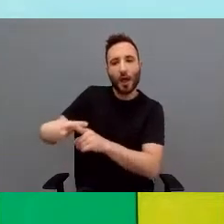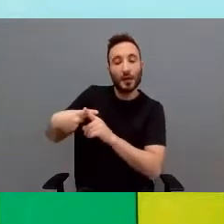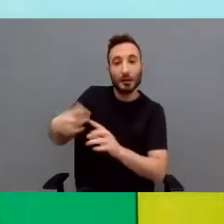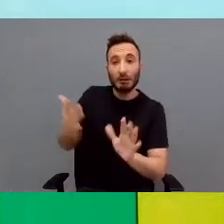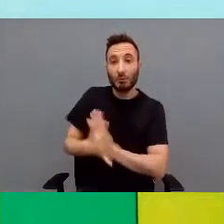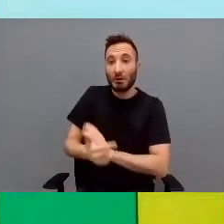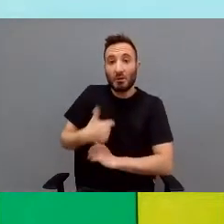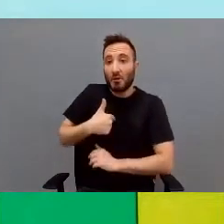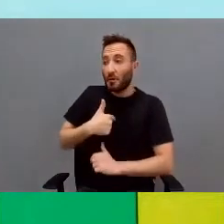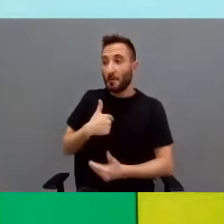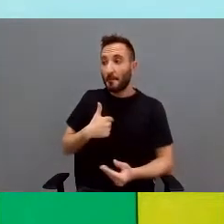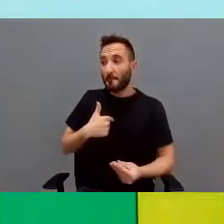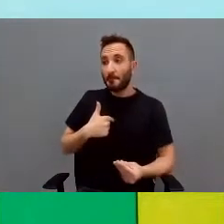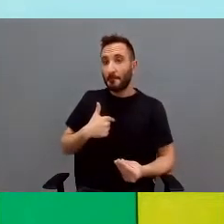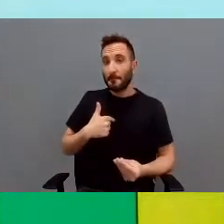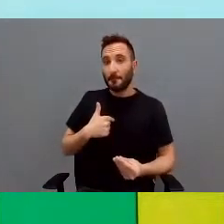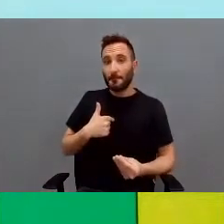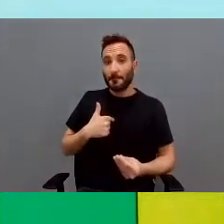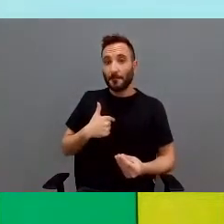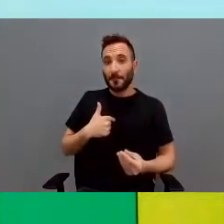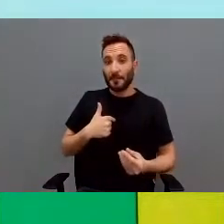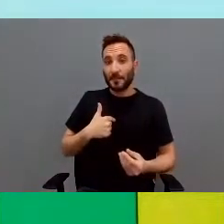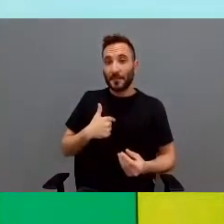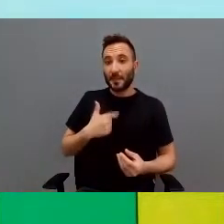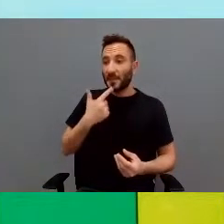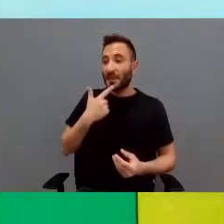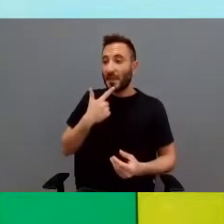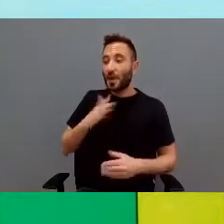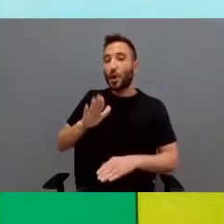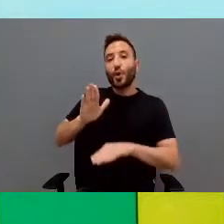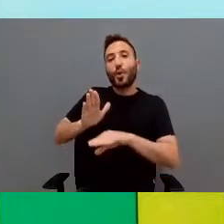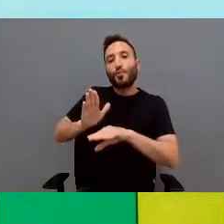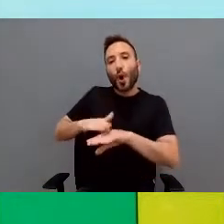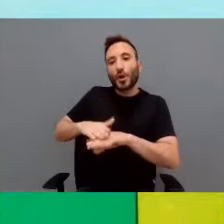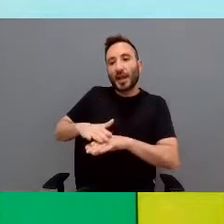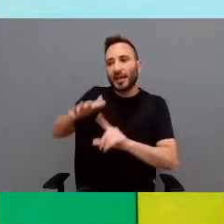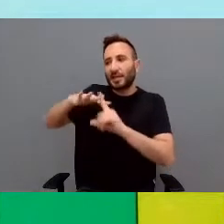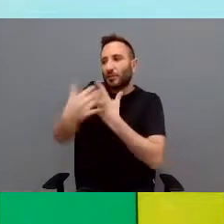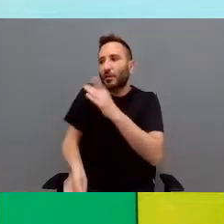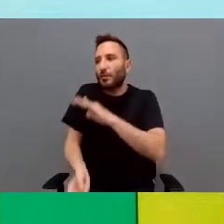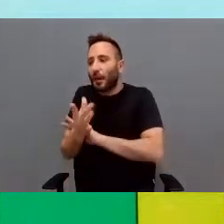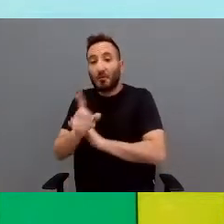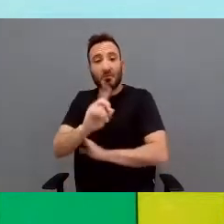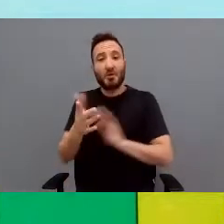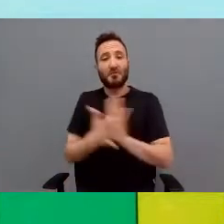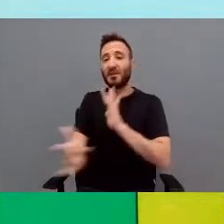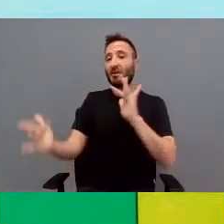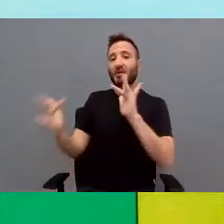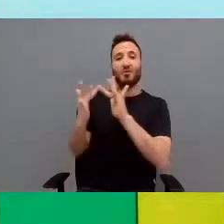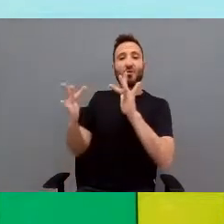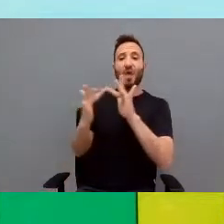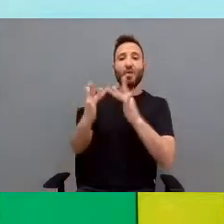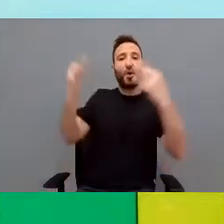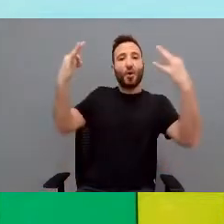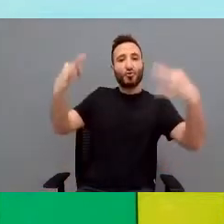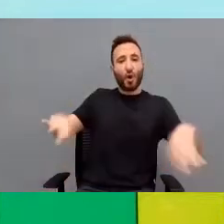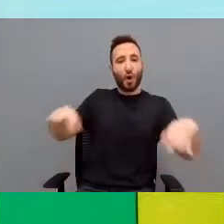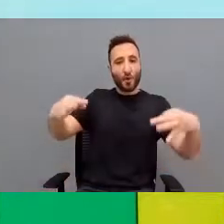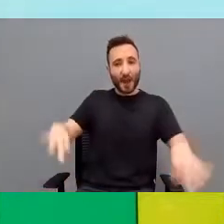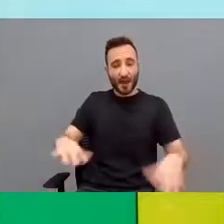tener que dar razones y motivos de lo que está pasando, sino que se vivencia y ya está.